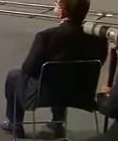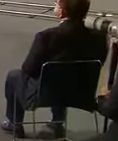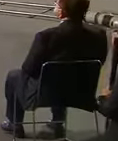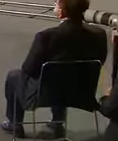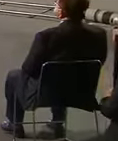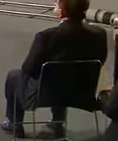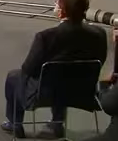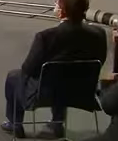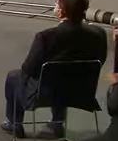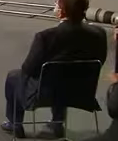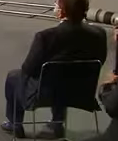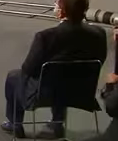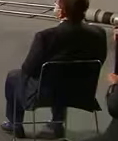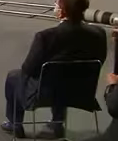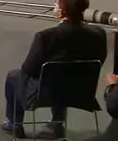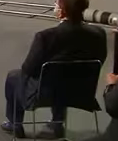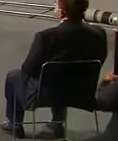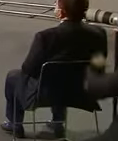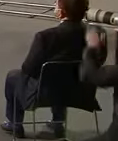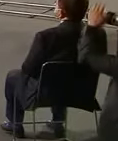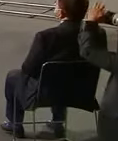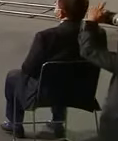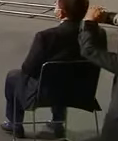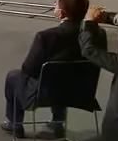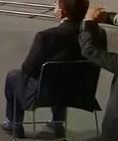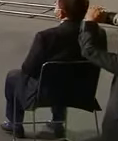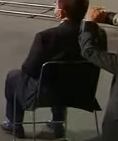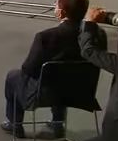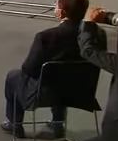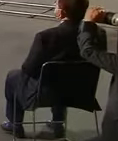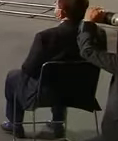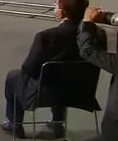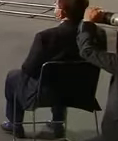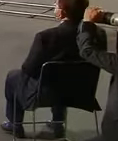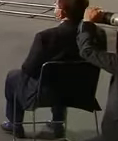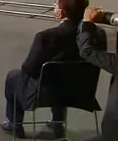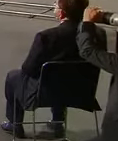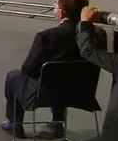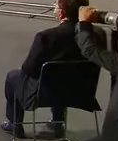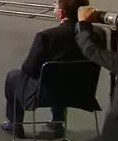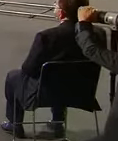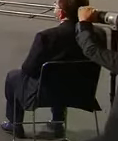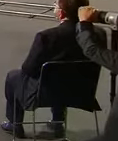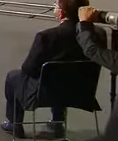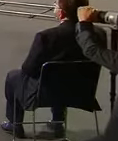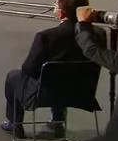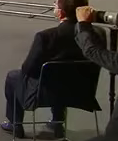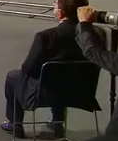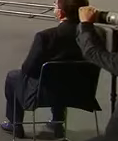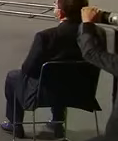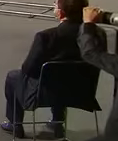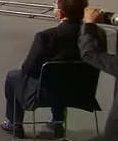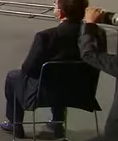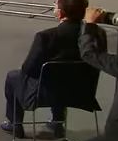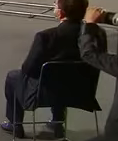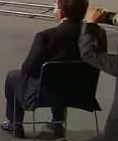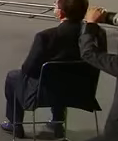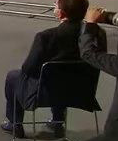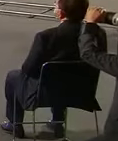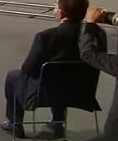total de 11 millones 689 mil 640 dosis. De estas se